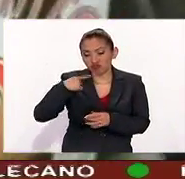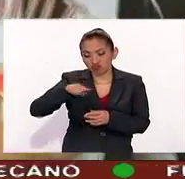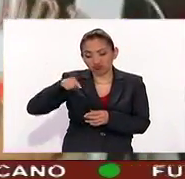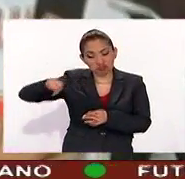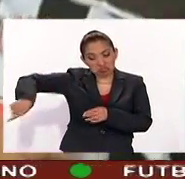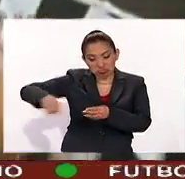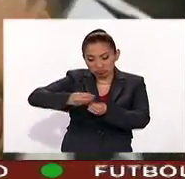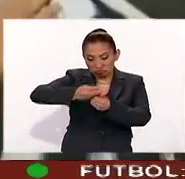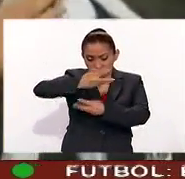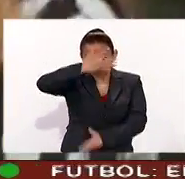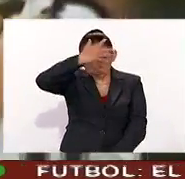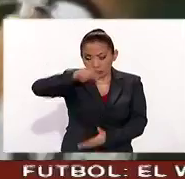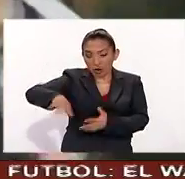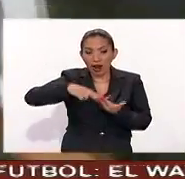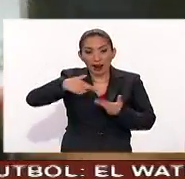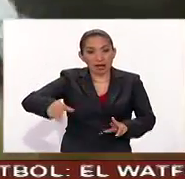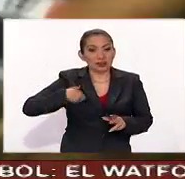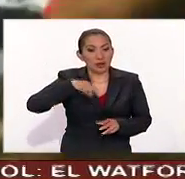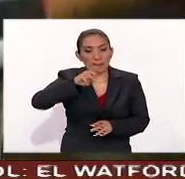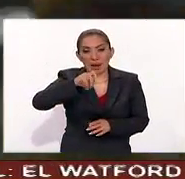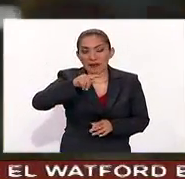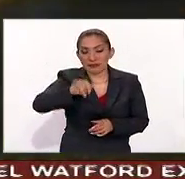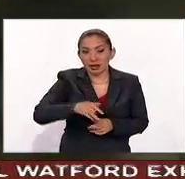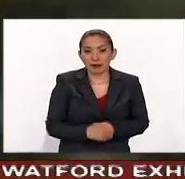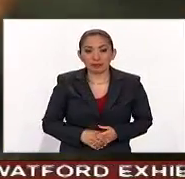por supuestos vínculos con la mafia